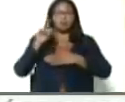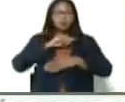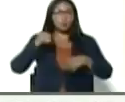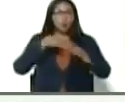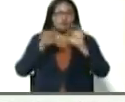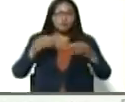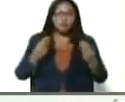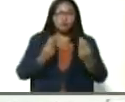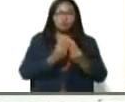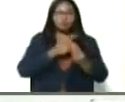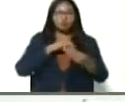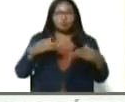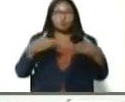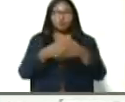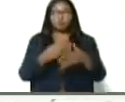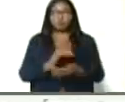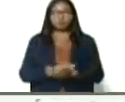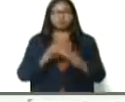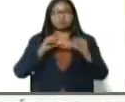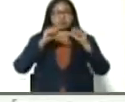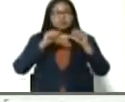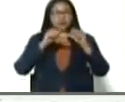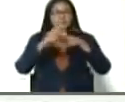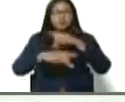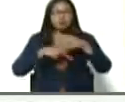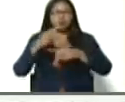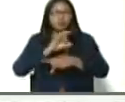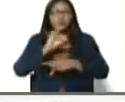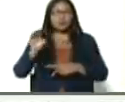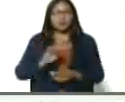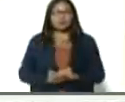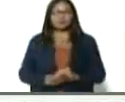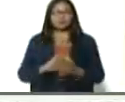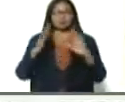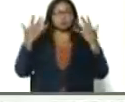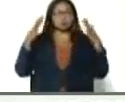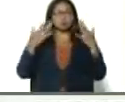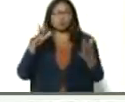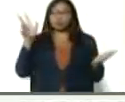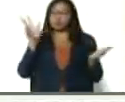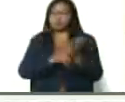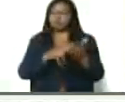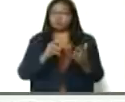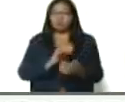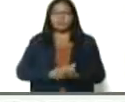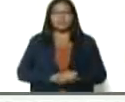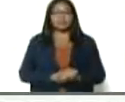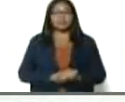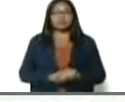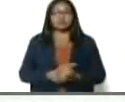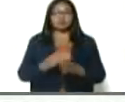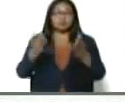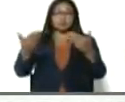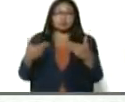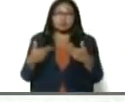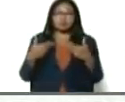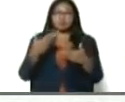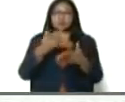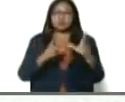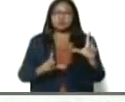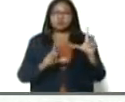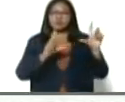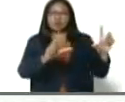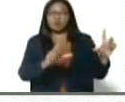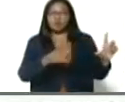junto a nuestros equipos, a seguir produciendo, el país. Bueno, cúmplase, aquí recibo, mi certificado, de